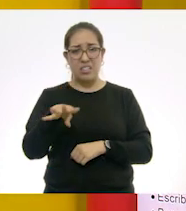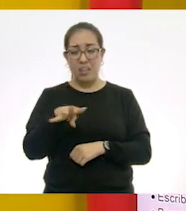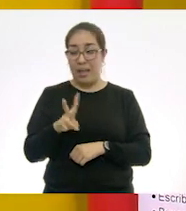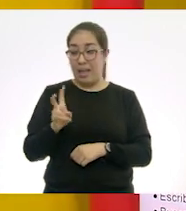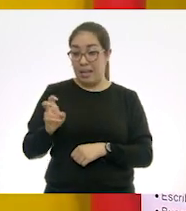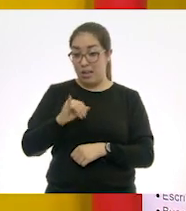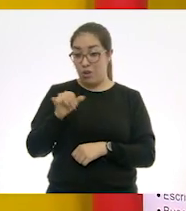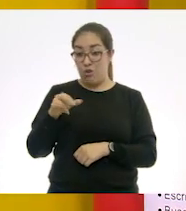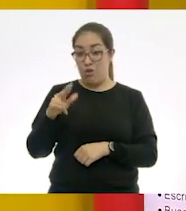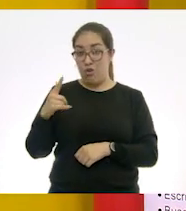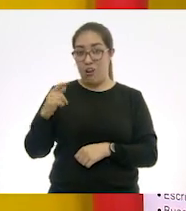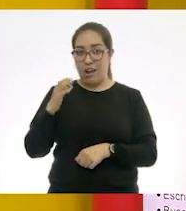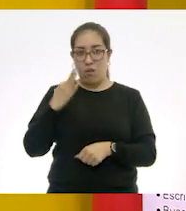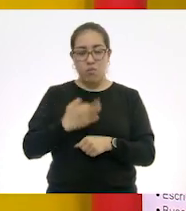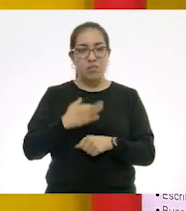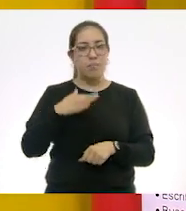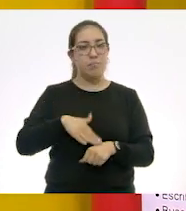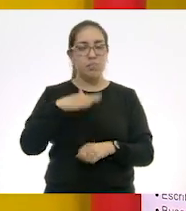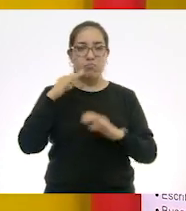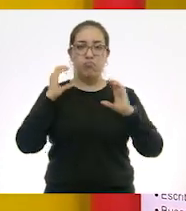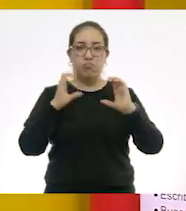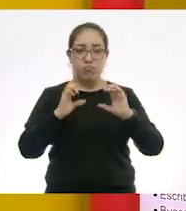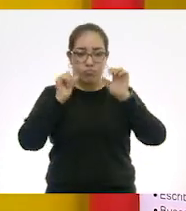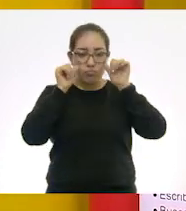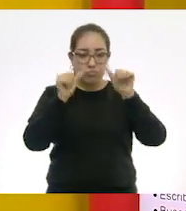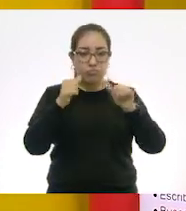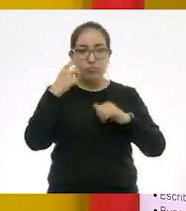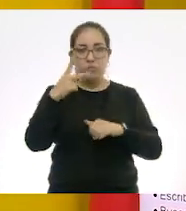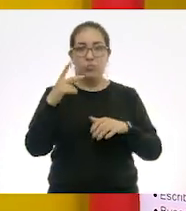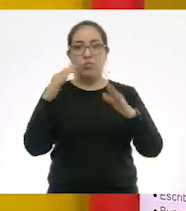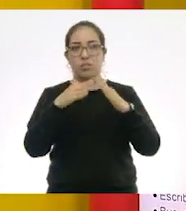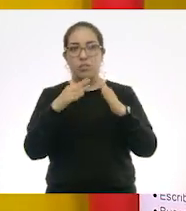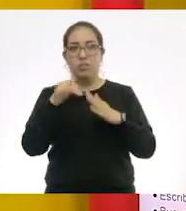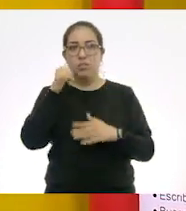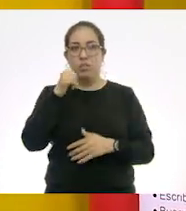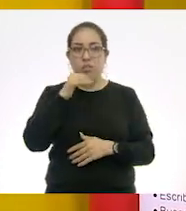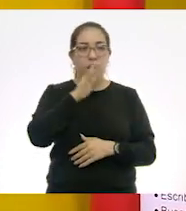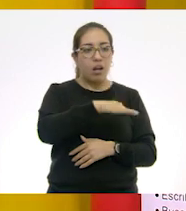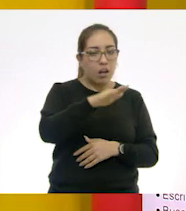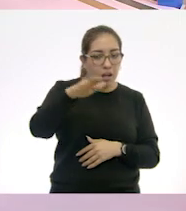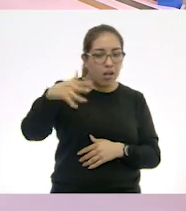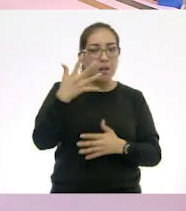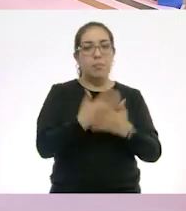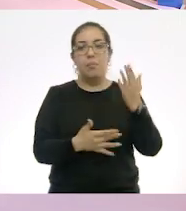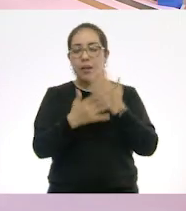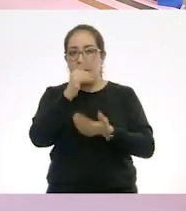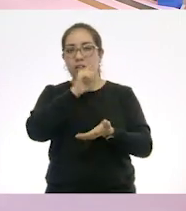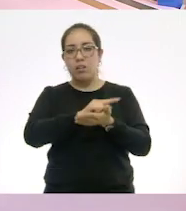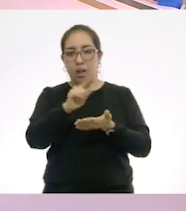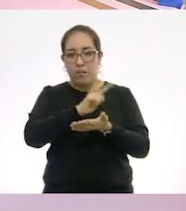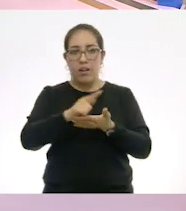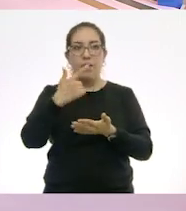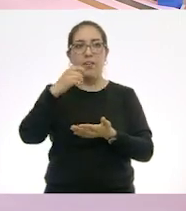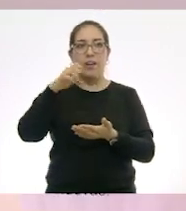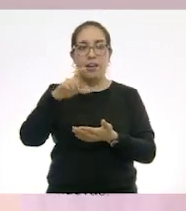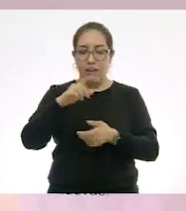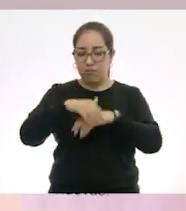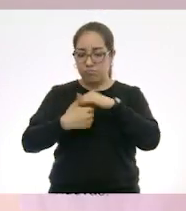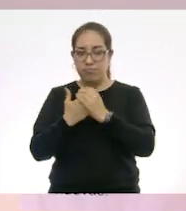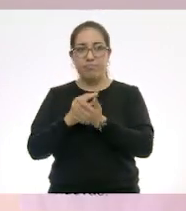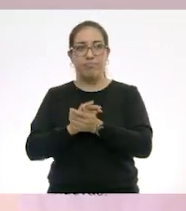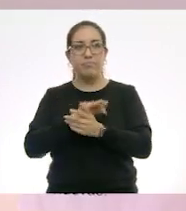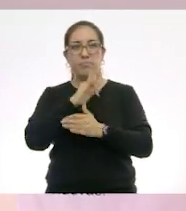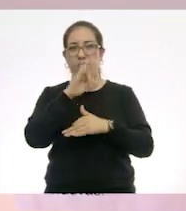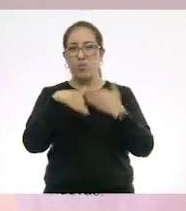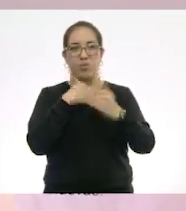está muy atento con todas las medidas de sanidad y en casa es el que siempre está diciendo, lávense las manos, tenga distancia, llévense su cubrebocas. Escucha información por todos